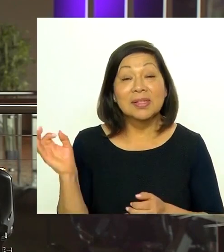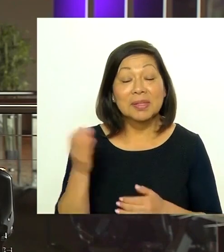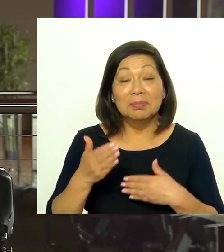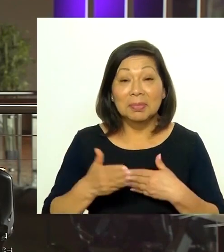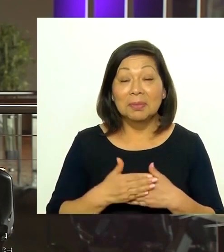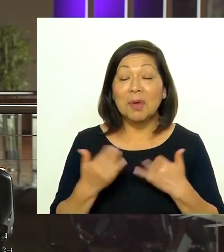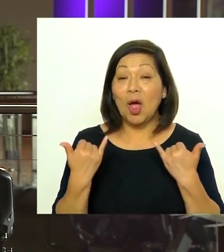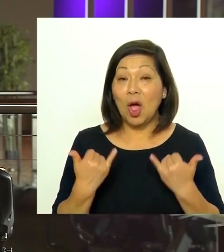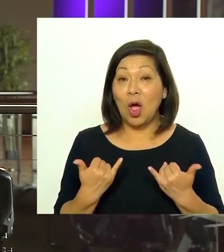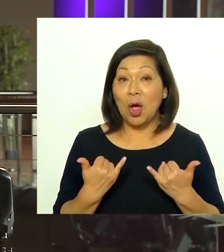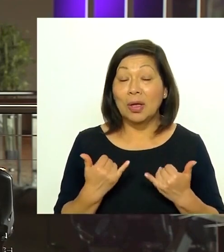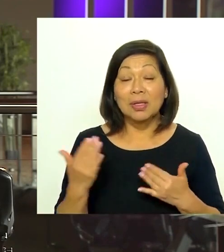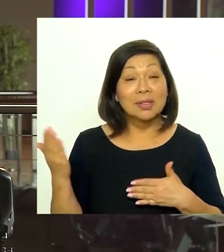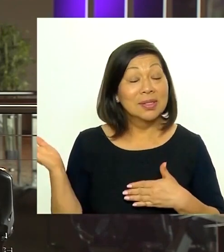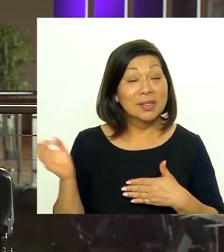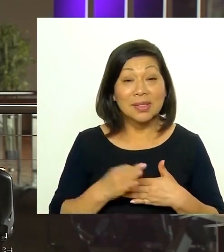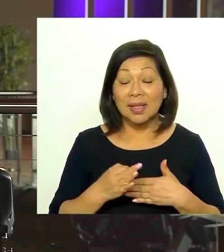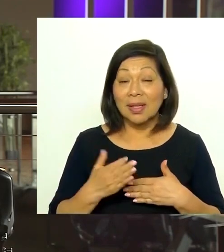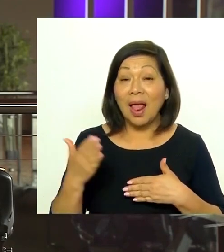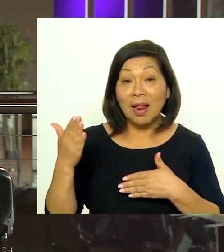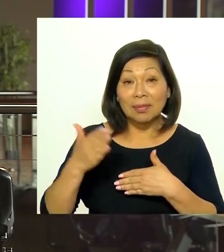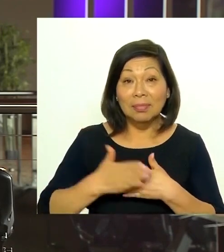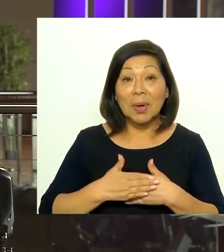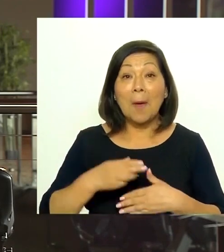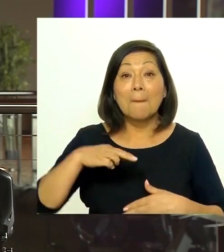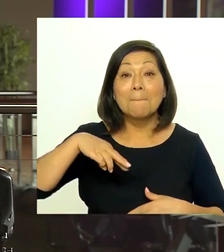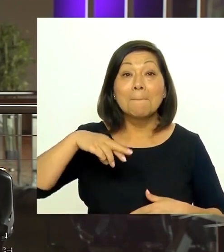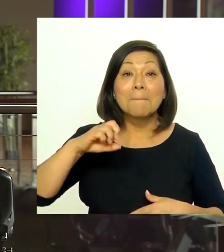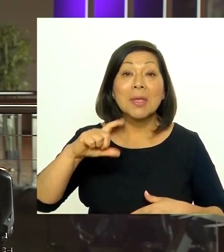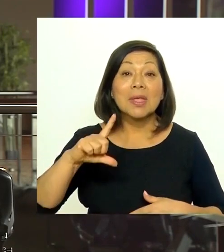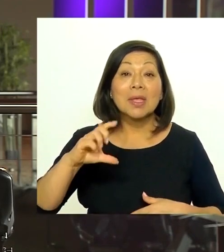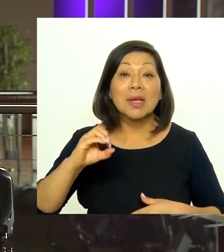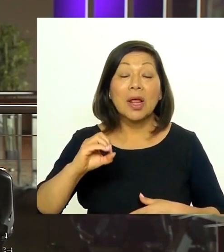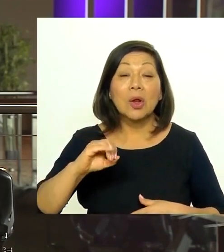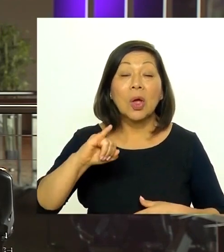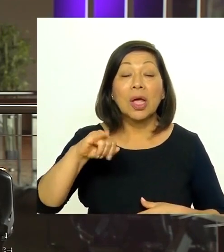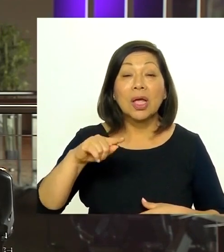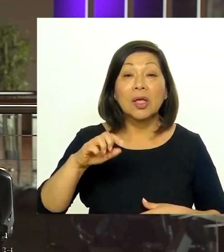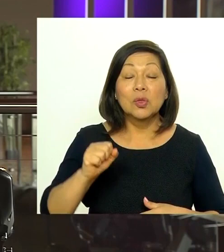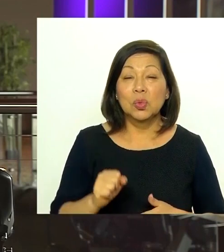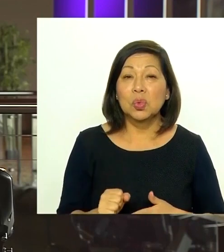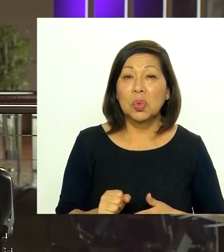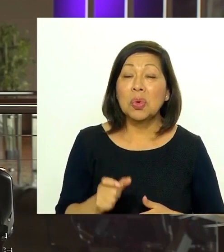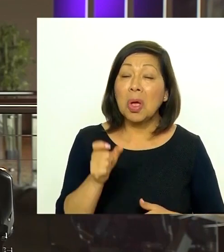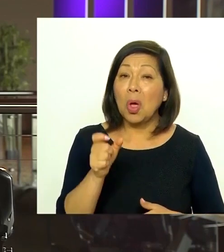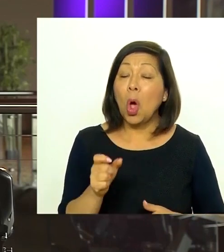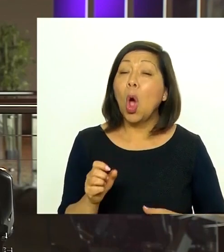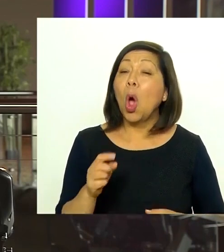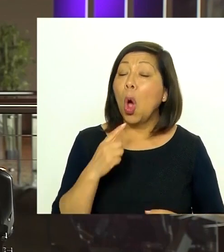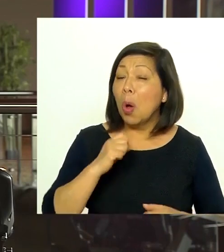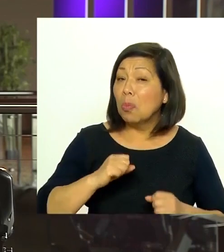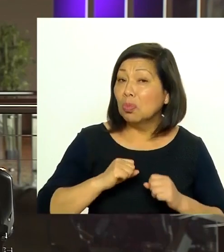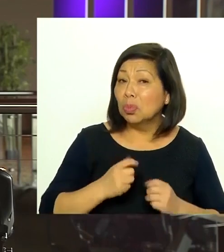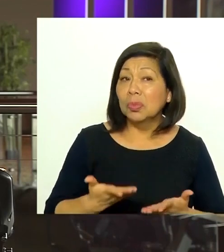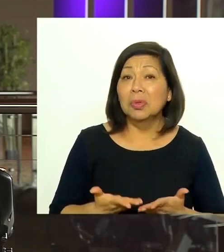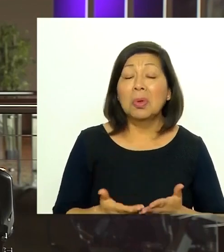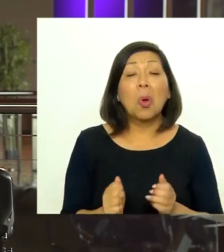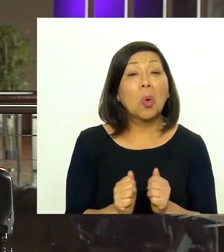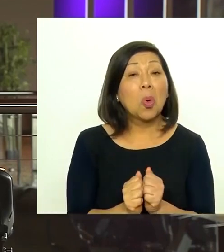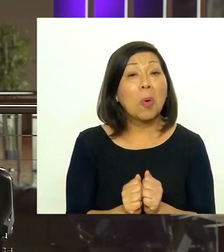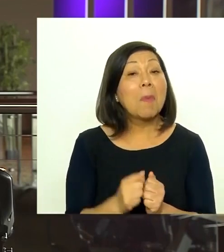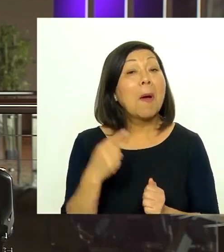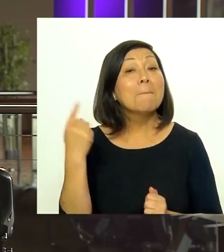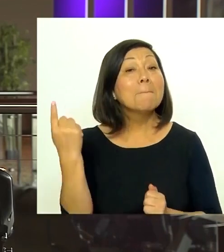Continuamos en Sin Barreras, y hoy en el bloque Sin Límites conoceremos a Milagros de Jesús Daniel Suárez, una joven deportista